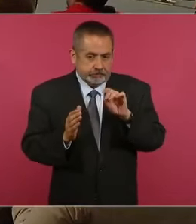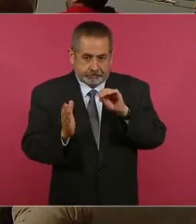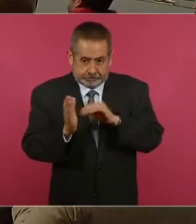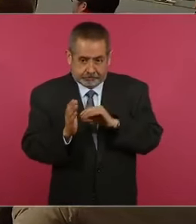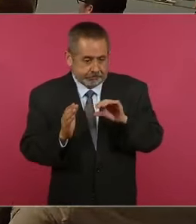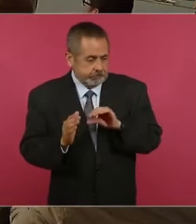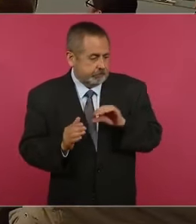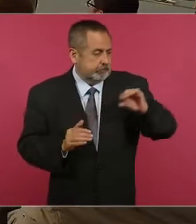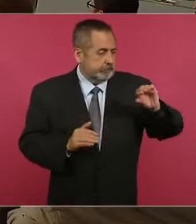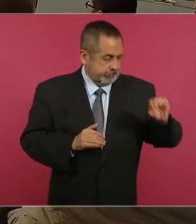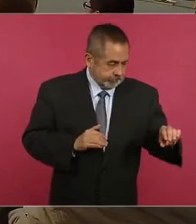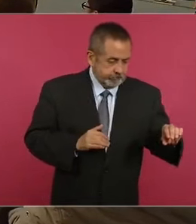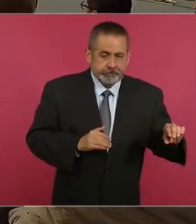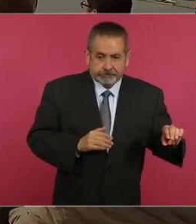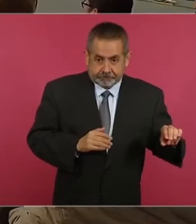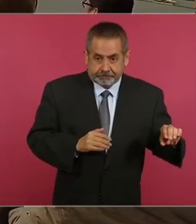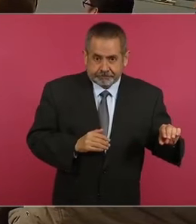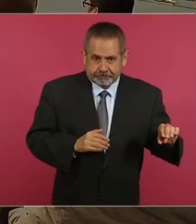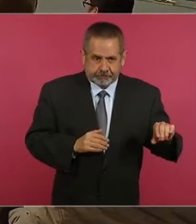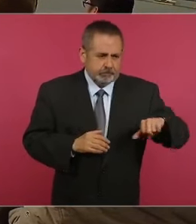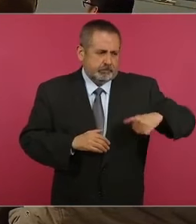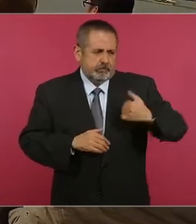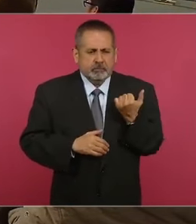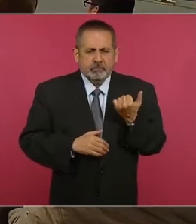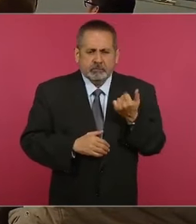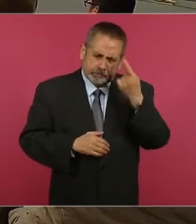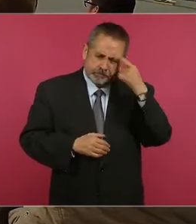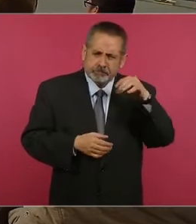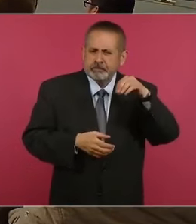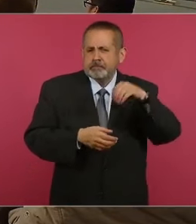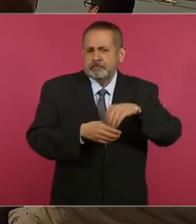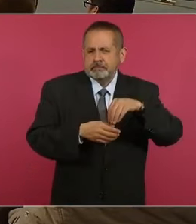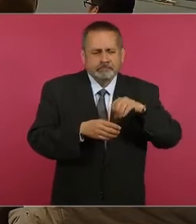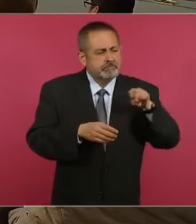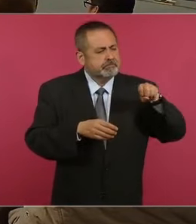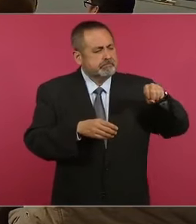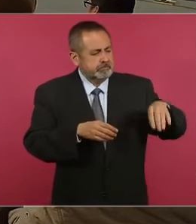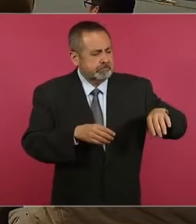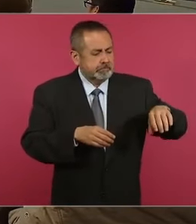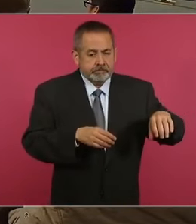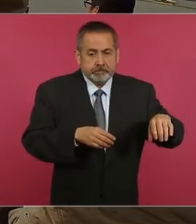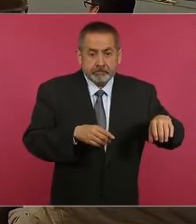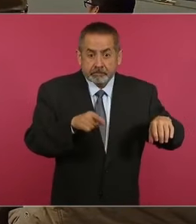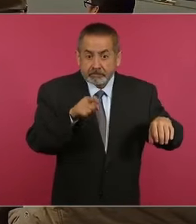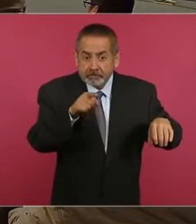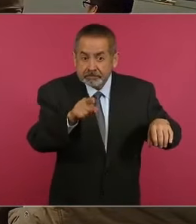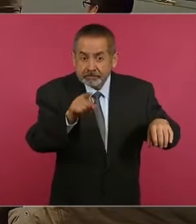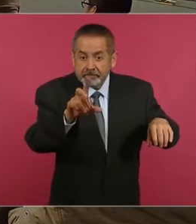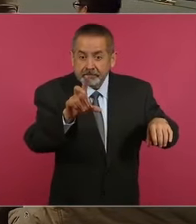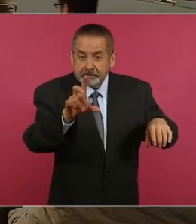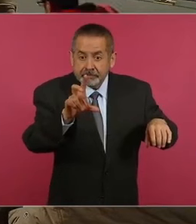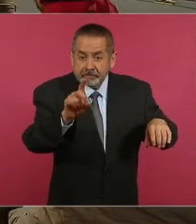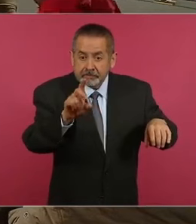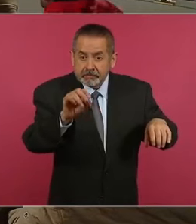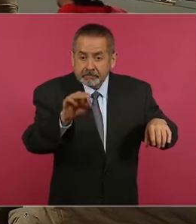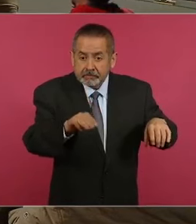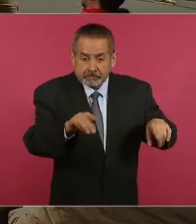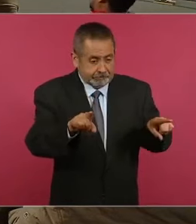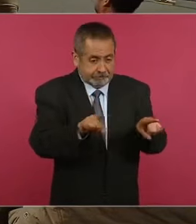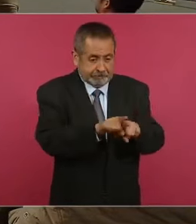se le aportan otros 30 mil,